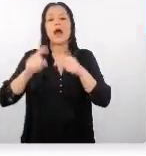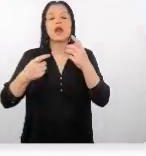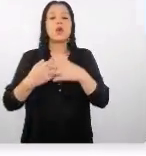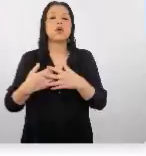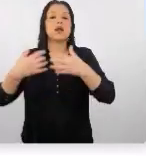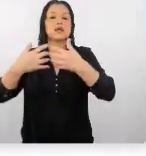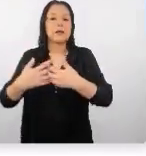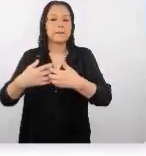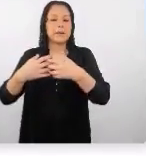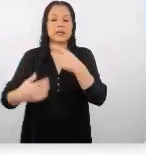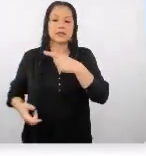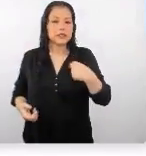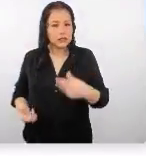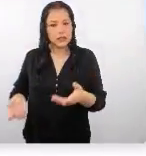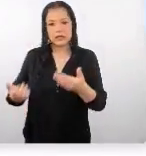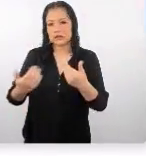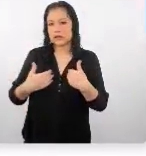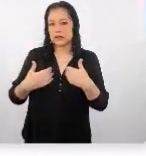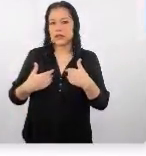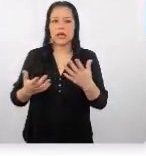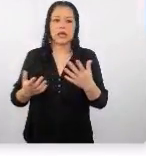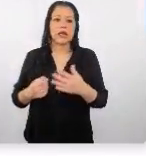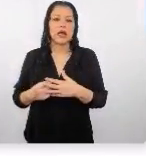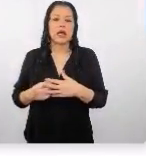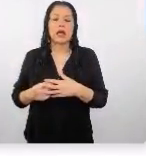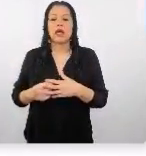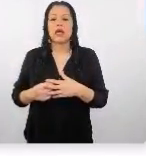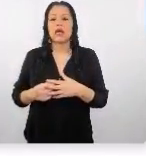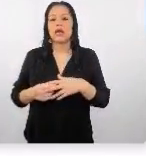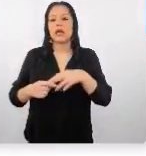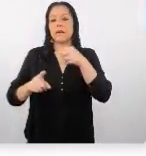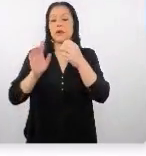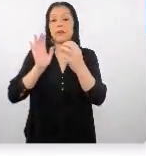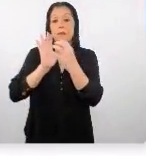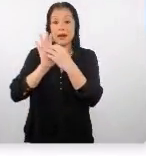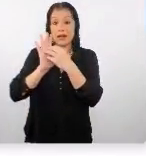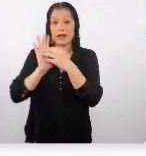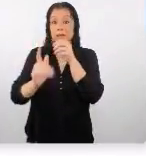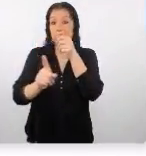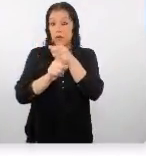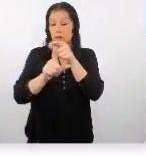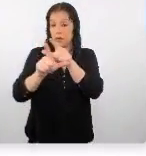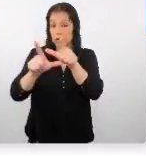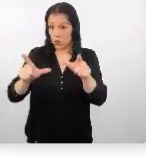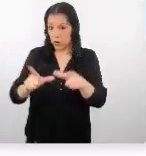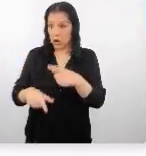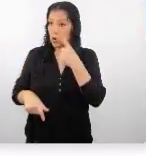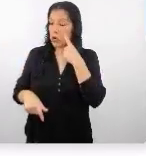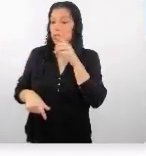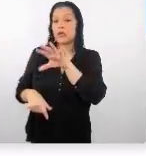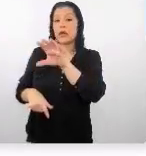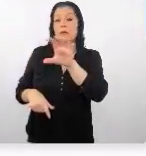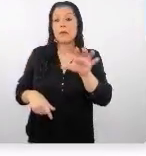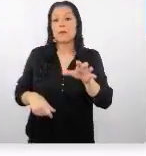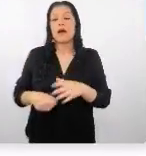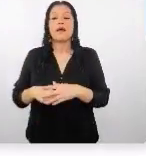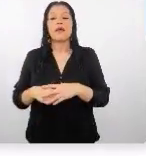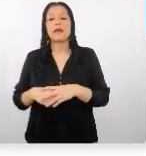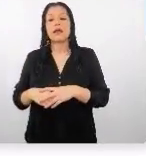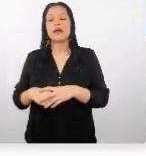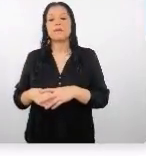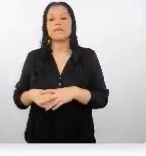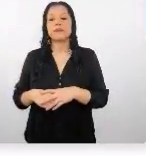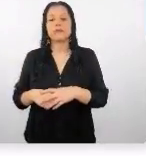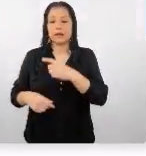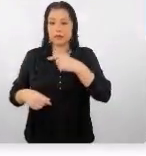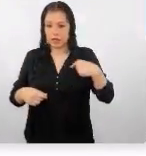chinas tienen alguna tienen marca nacional por lo que son conocidas en diferentes regiones otras otras